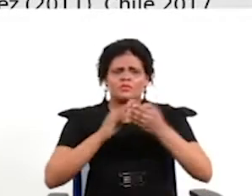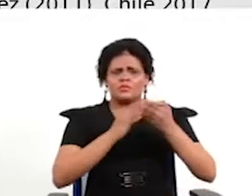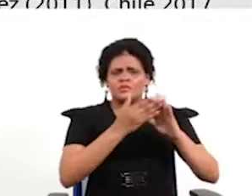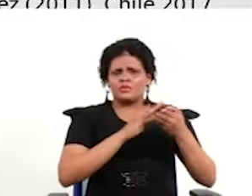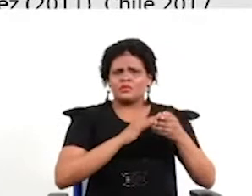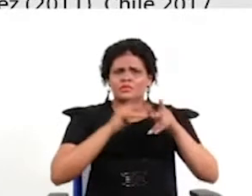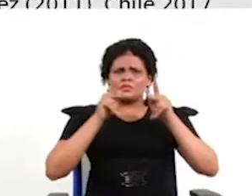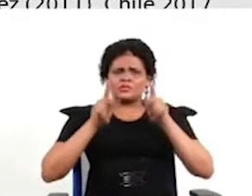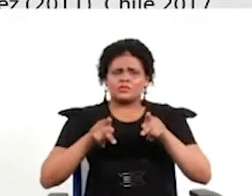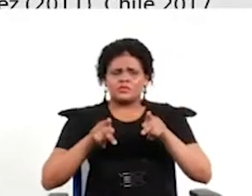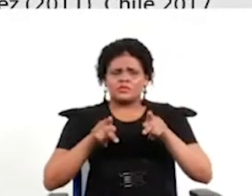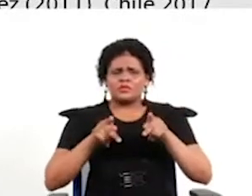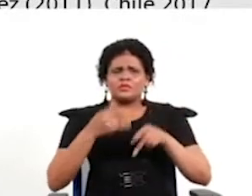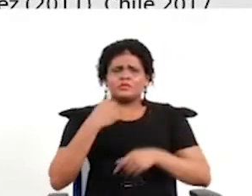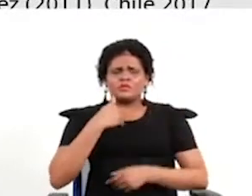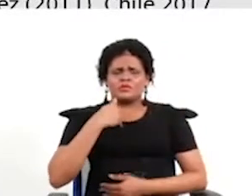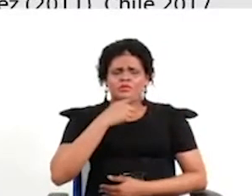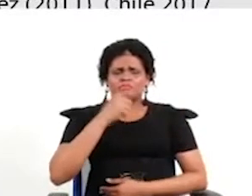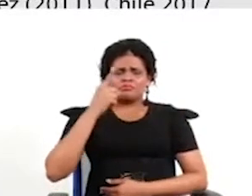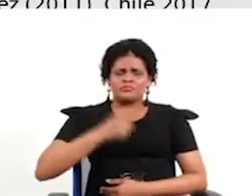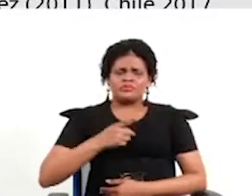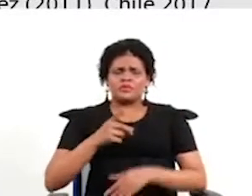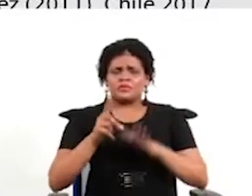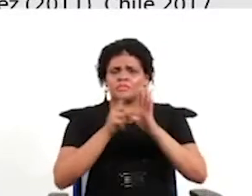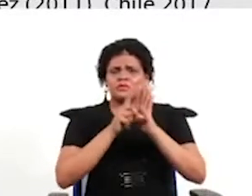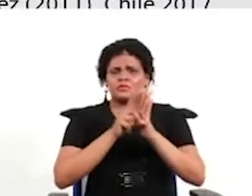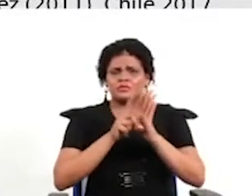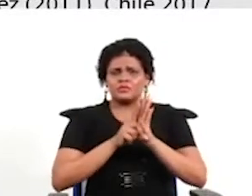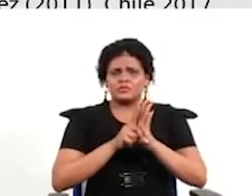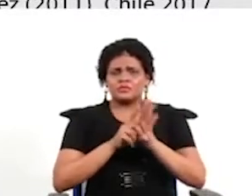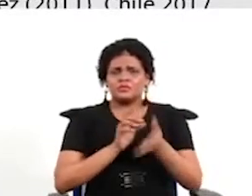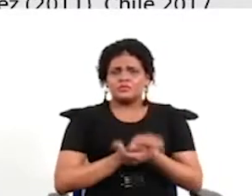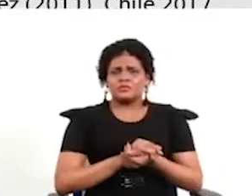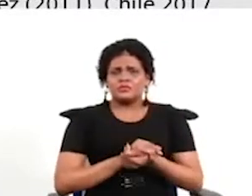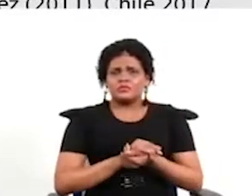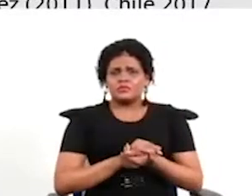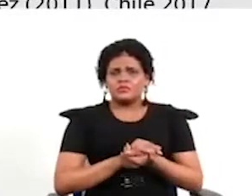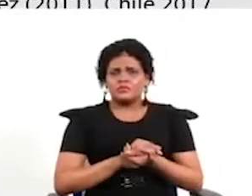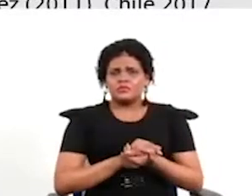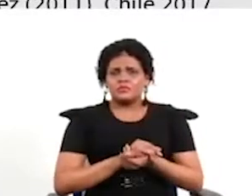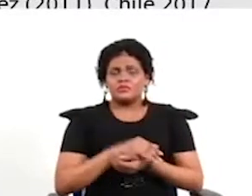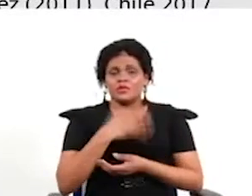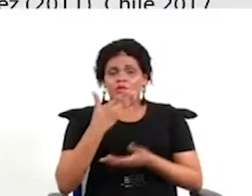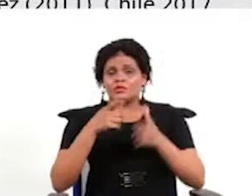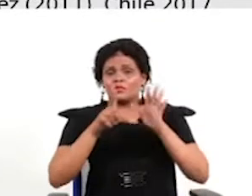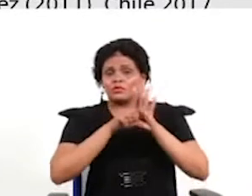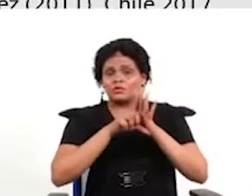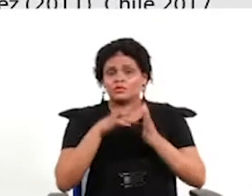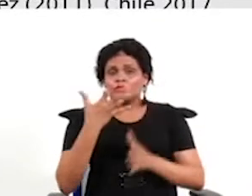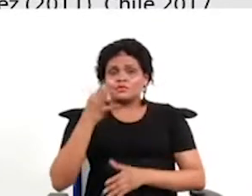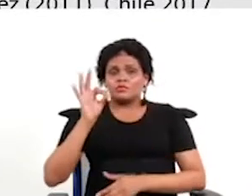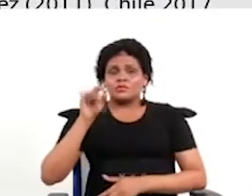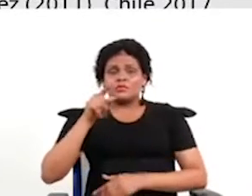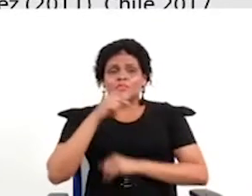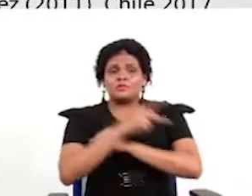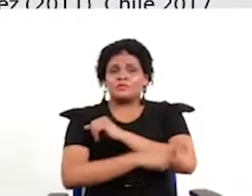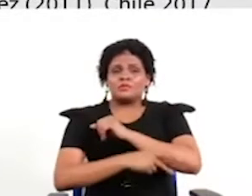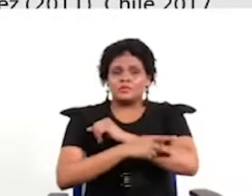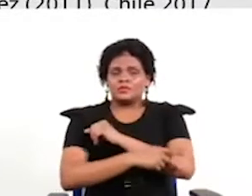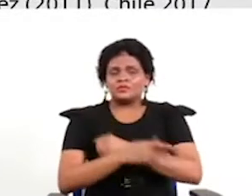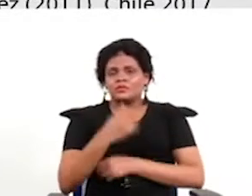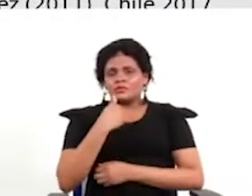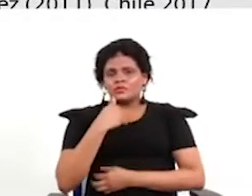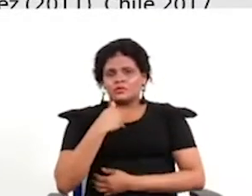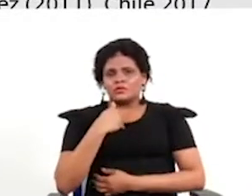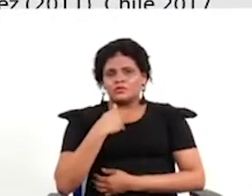con tanto énfasis. Y apenas cuatro casos de los 29 establecen esa obligatoriedad,